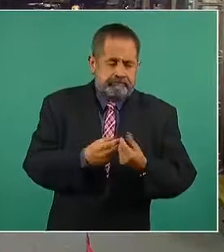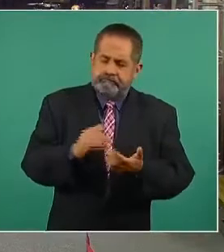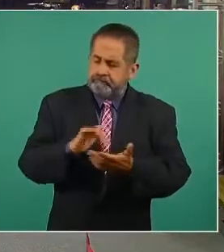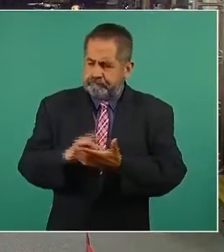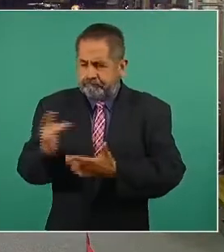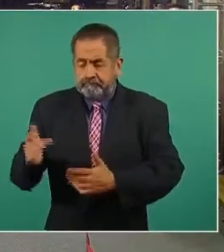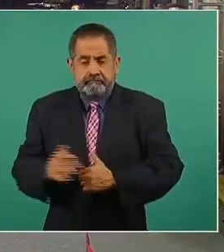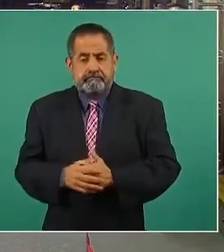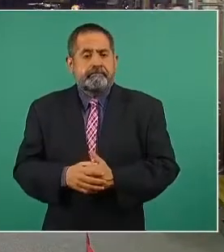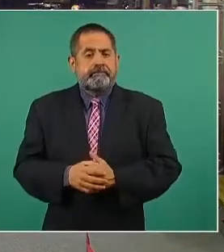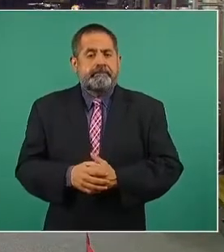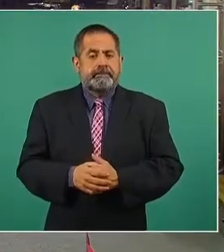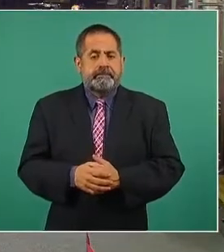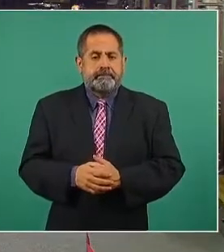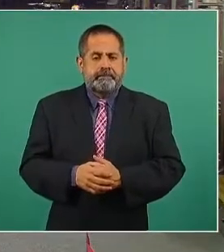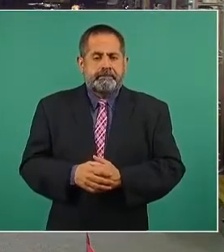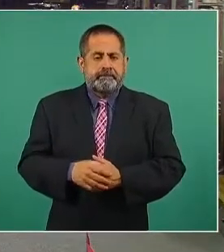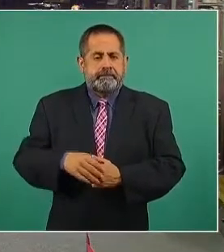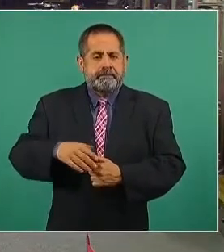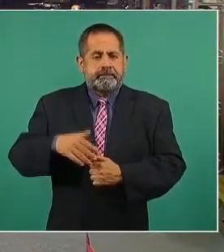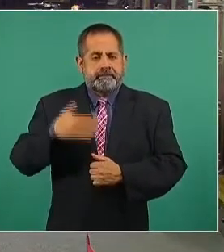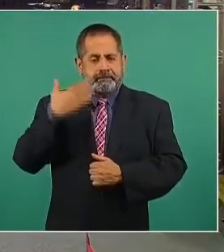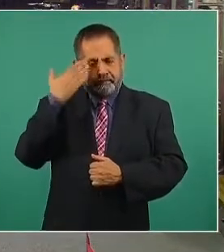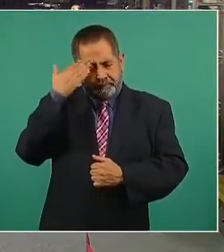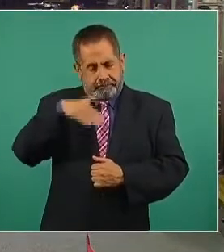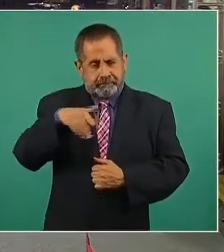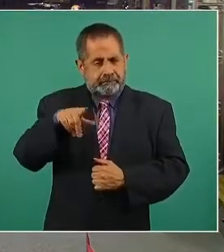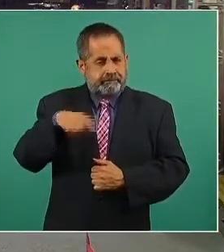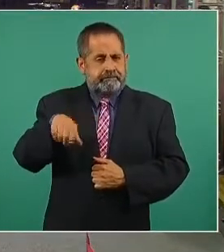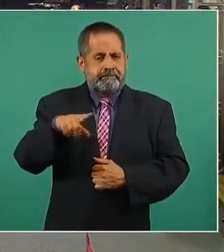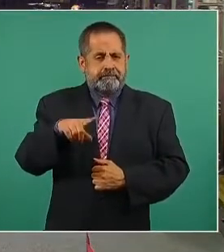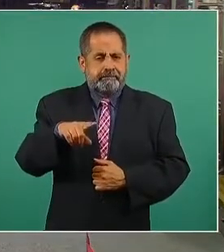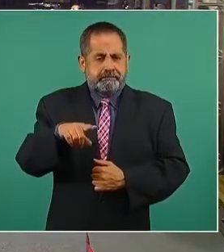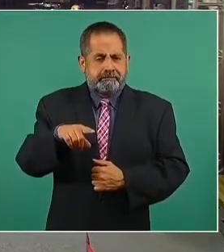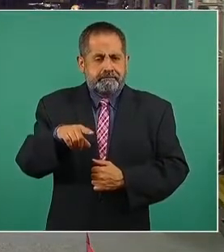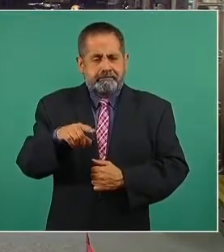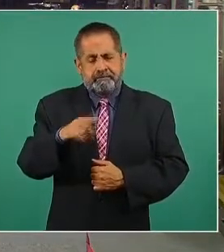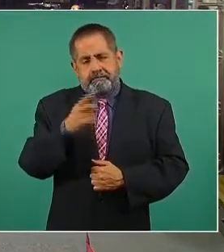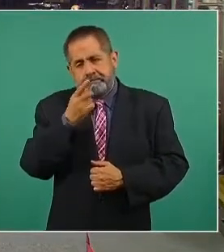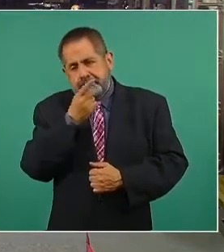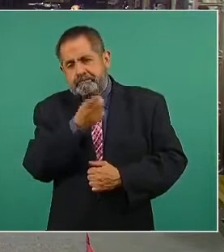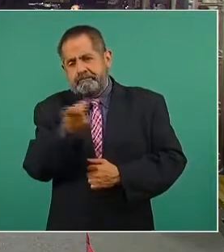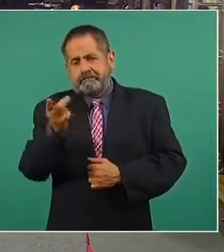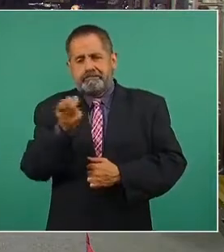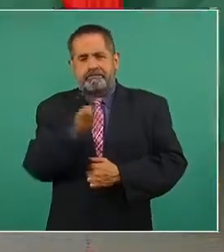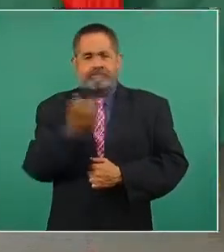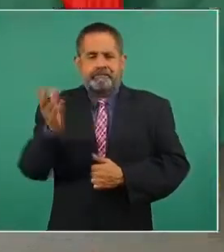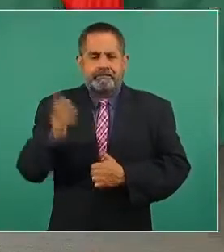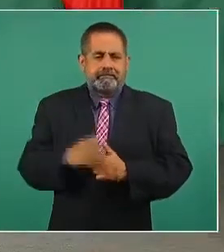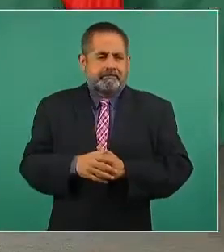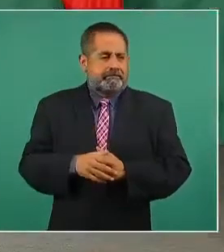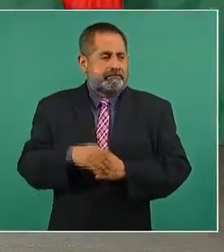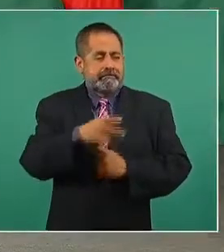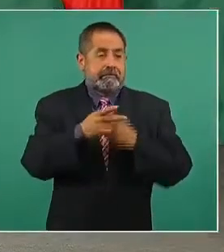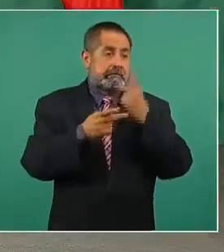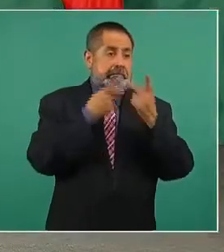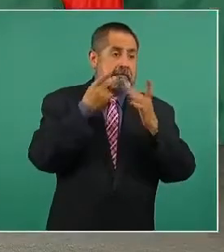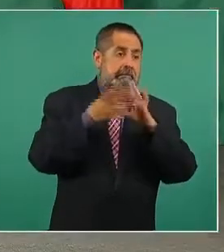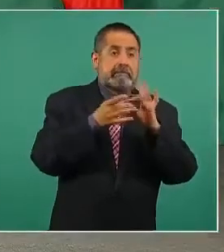como se dice coloquialmente, mucha grilla.